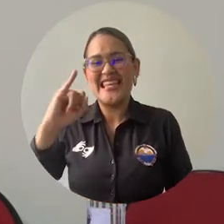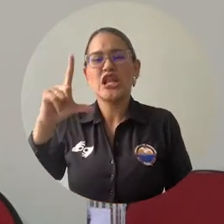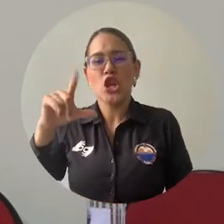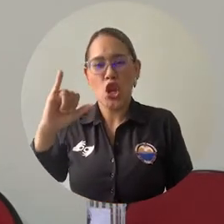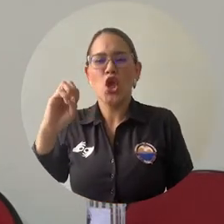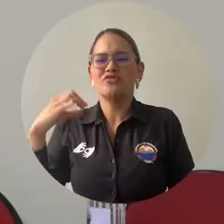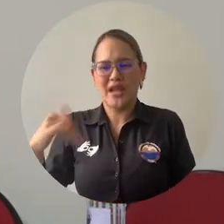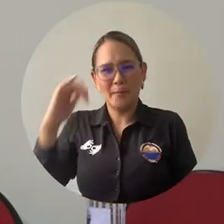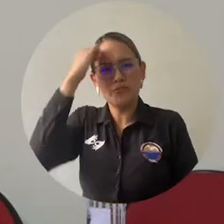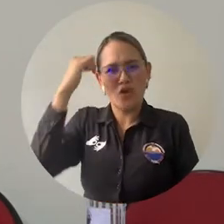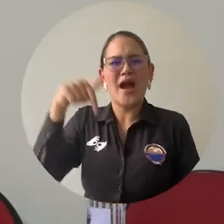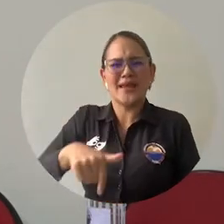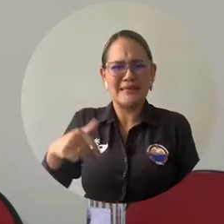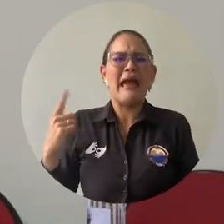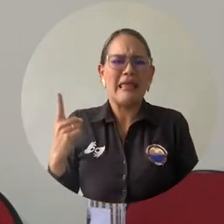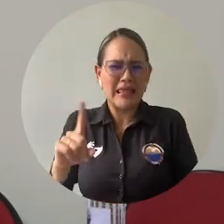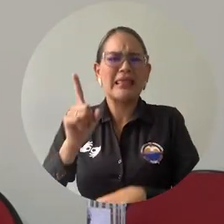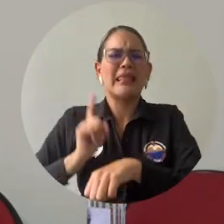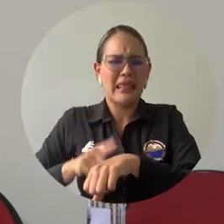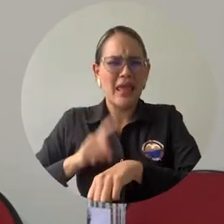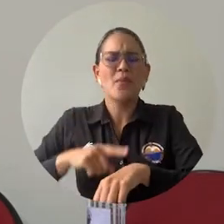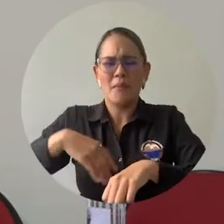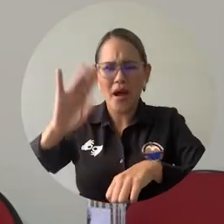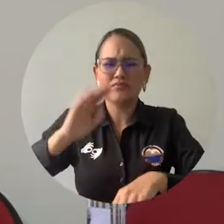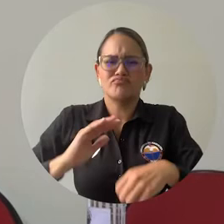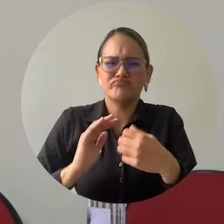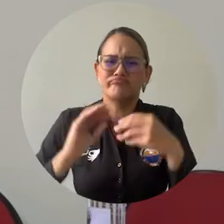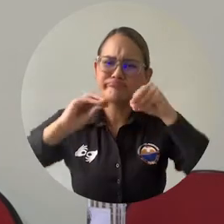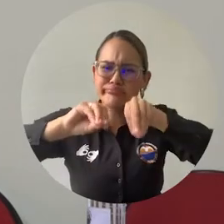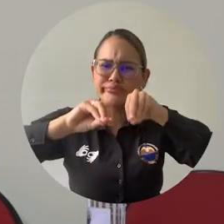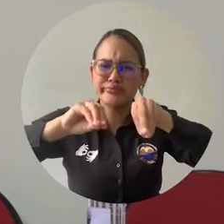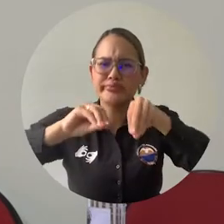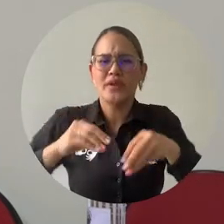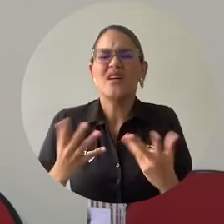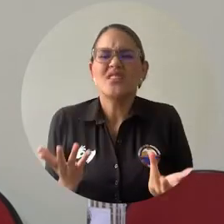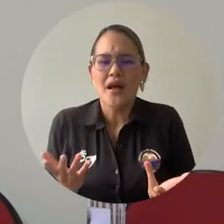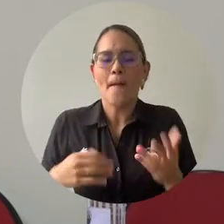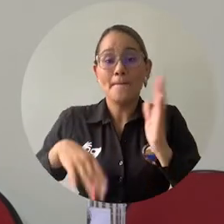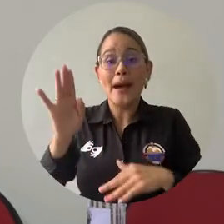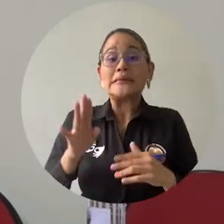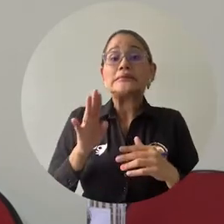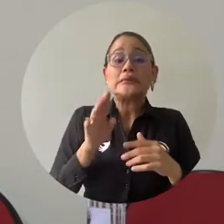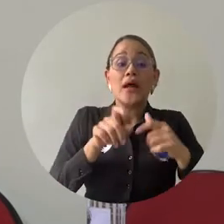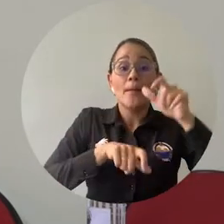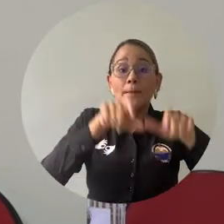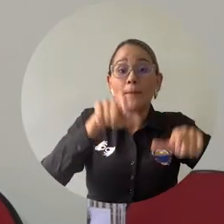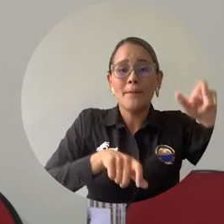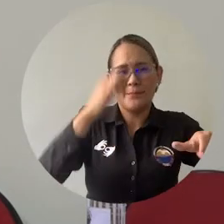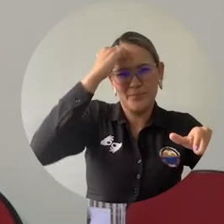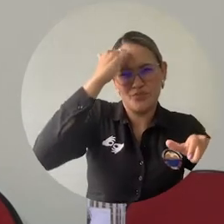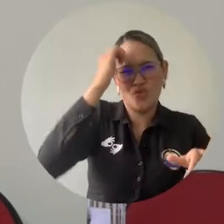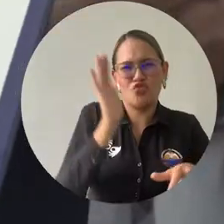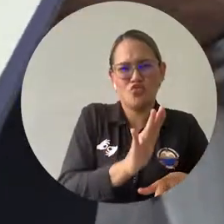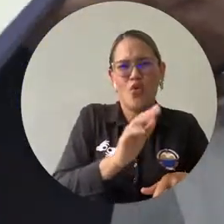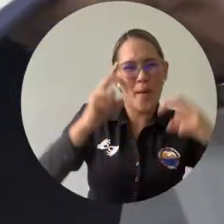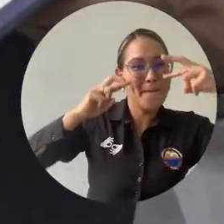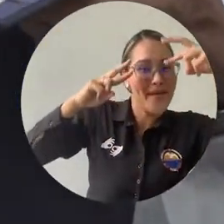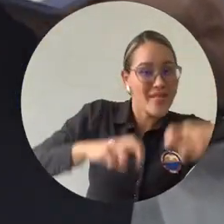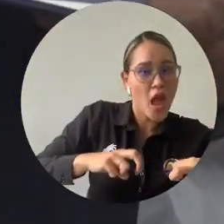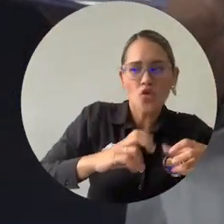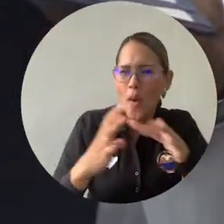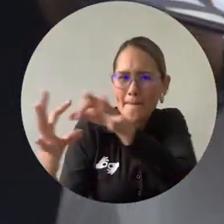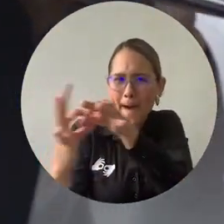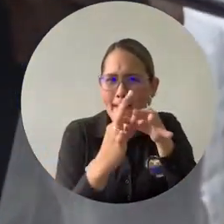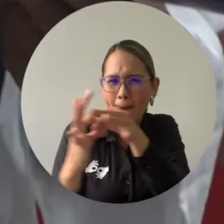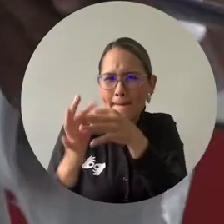interculturalidad, enseñando la lengua, las costumbres, siendo un nexo de articulación entre los investigadores nuestros que quieren hacer